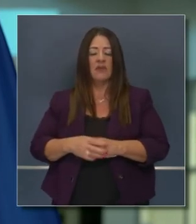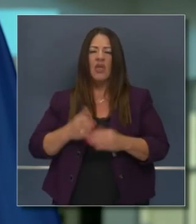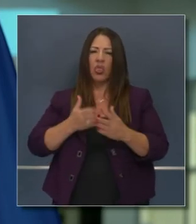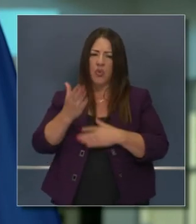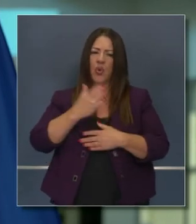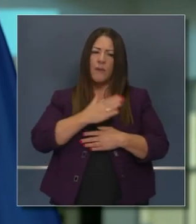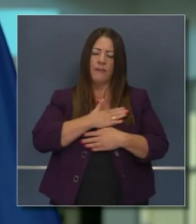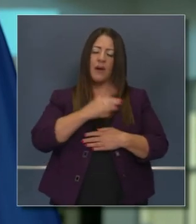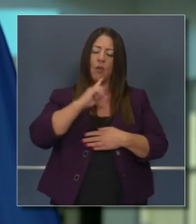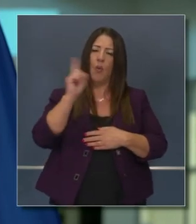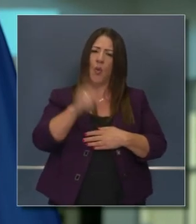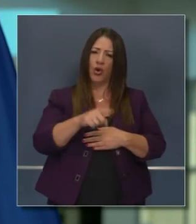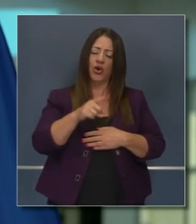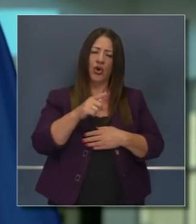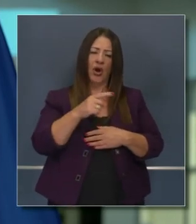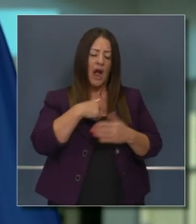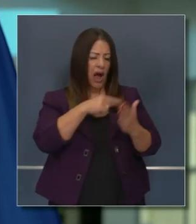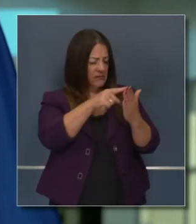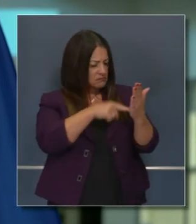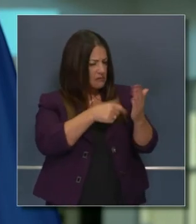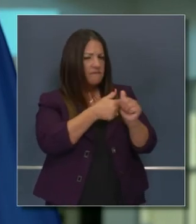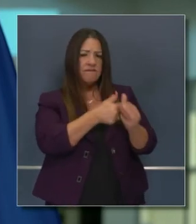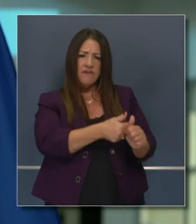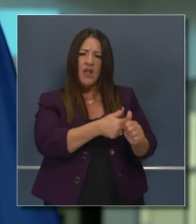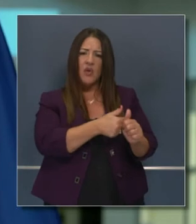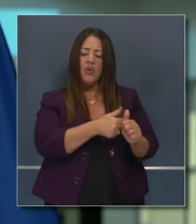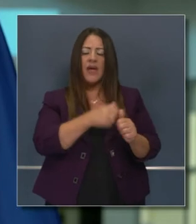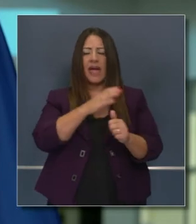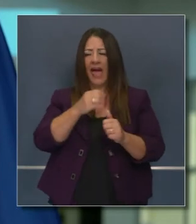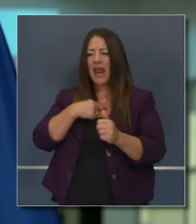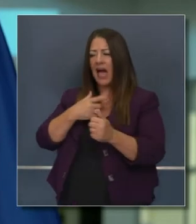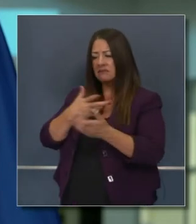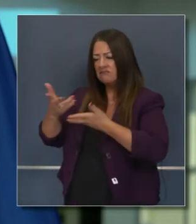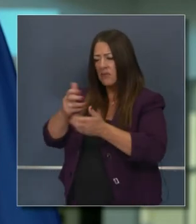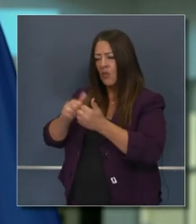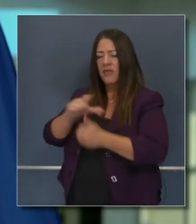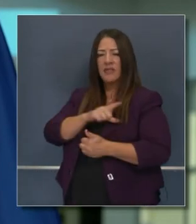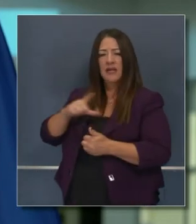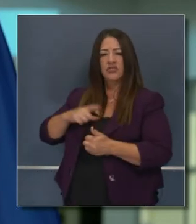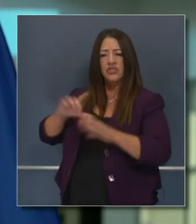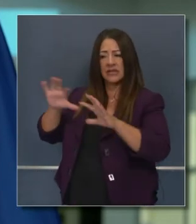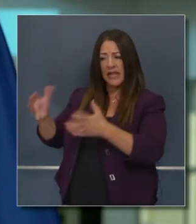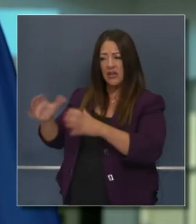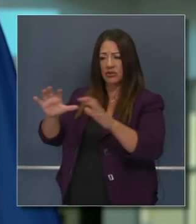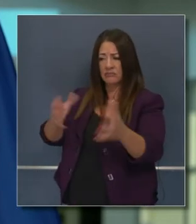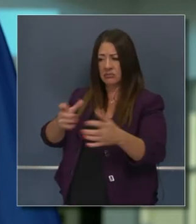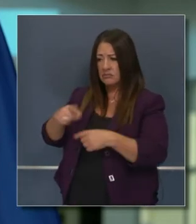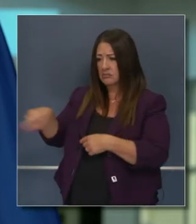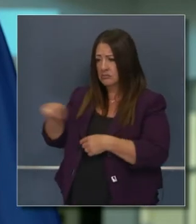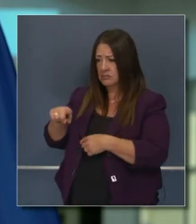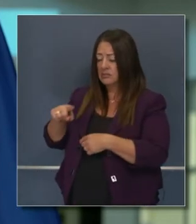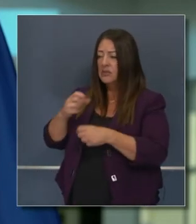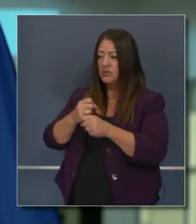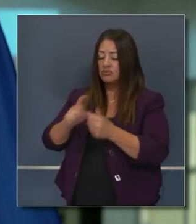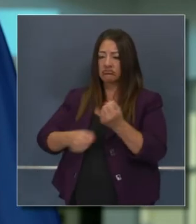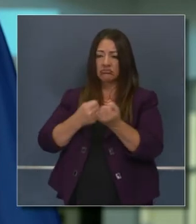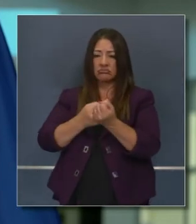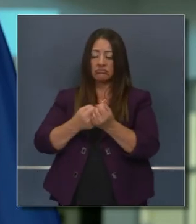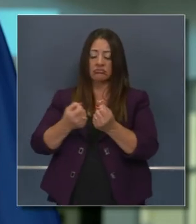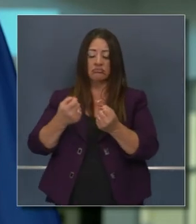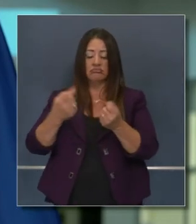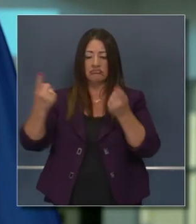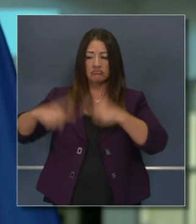adelante, no solo a través de una orden ejecutiva, como bien sabe usted, sino también a la vez de legislación, para codificar la orden